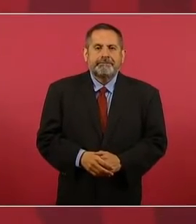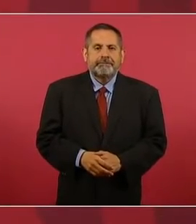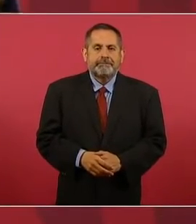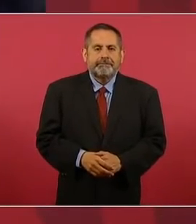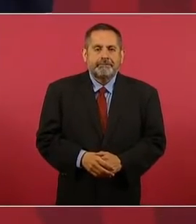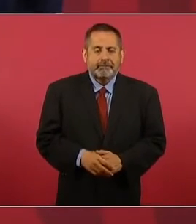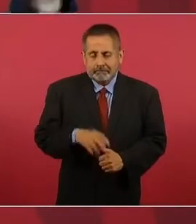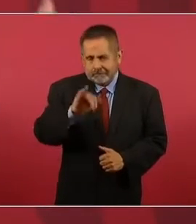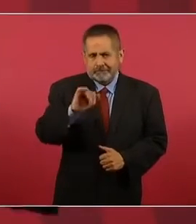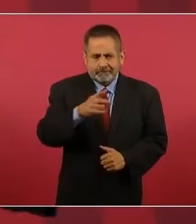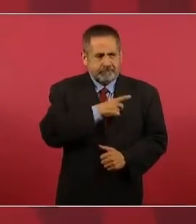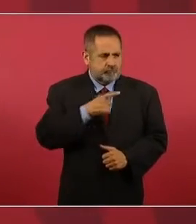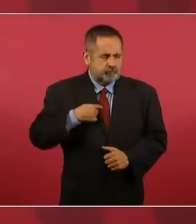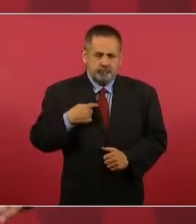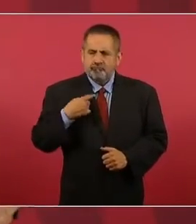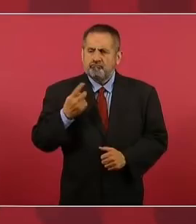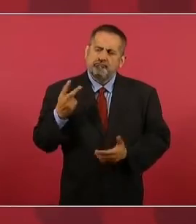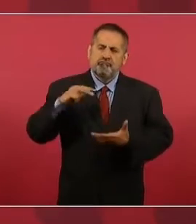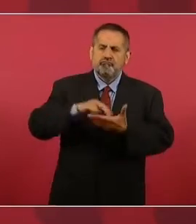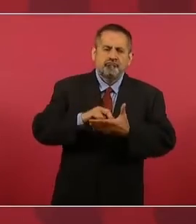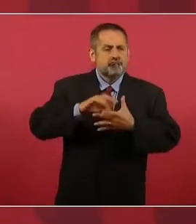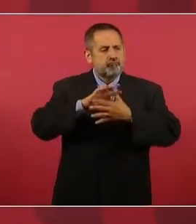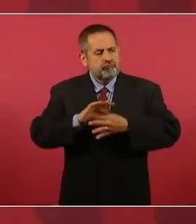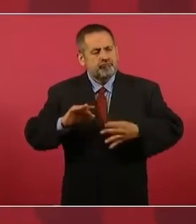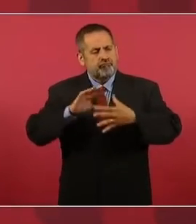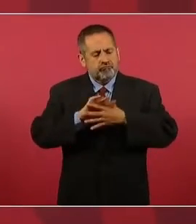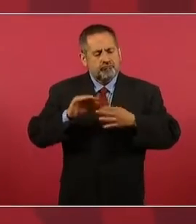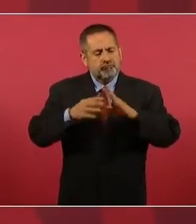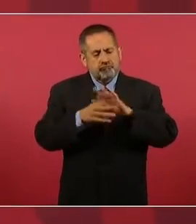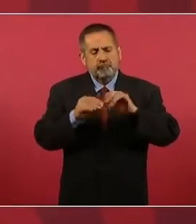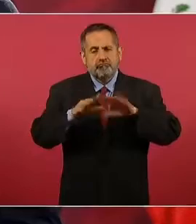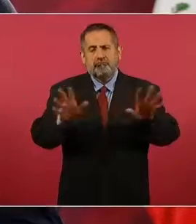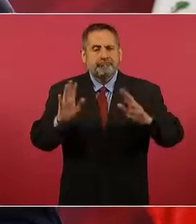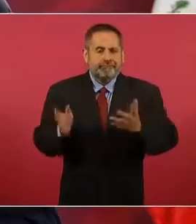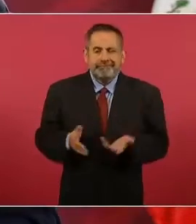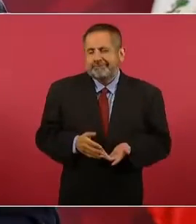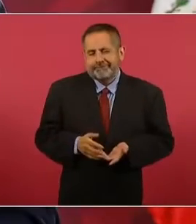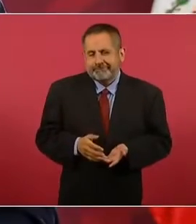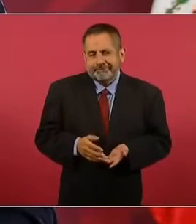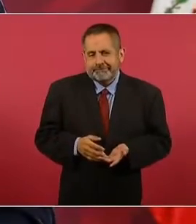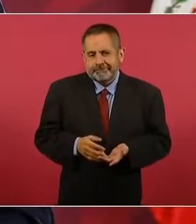Sí, pero debe dar una explicación. No es nada más